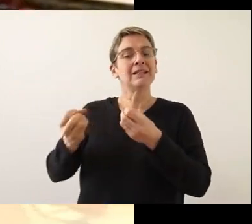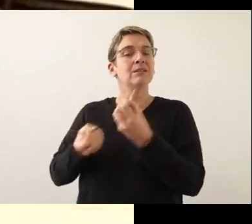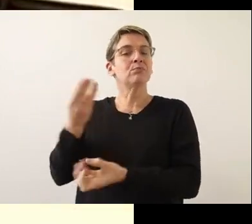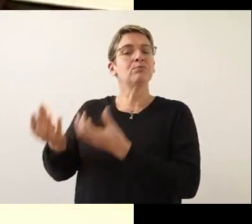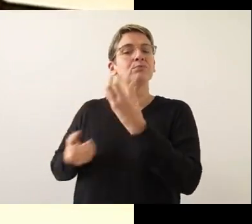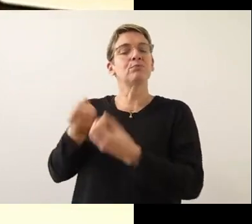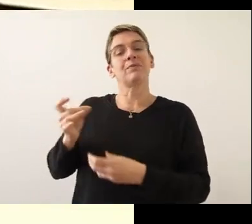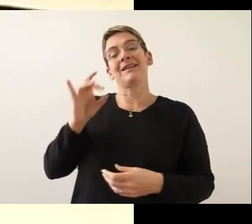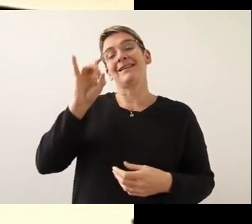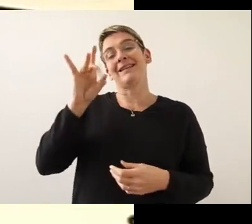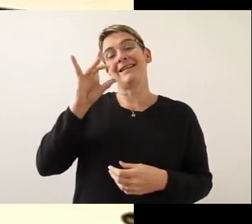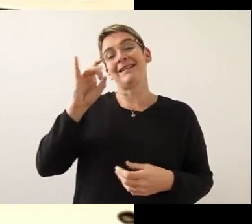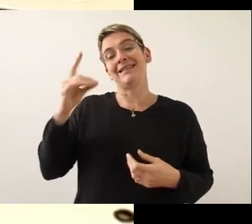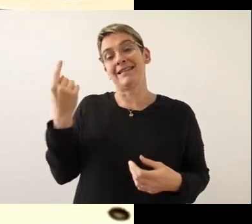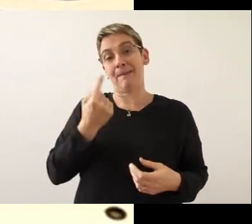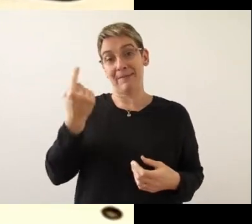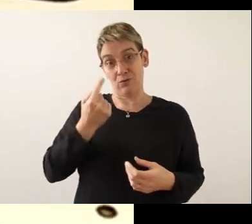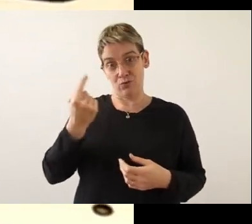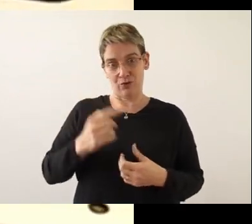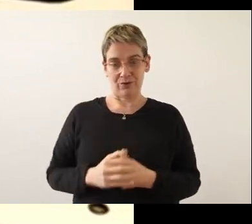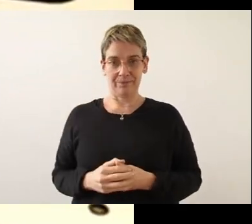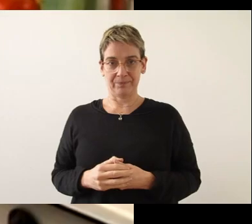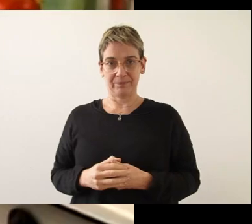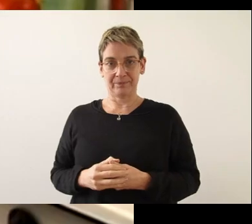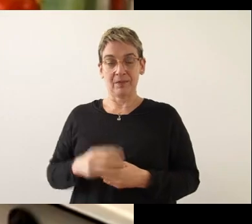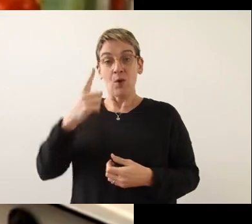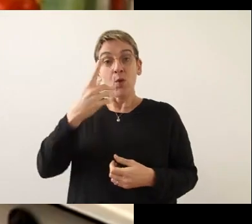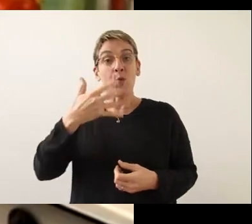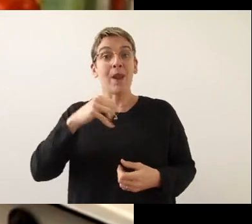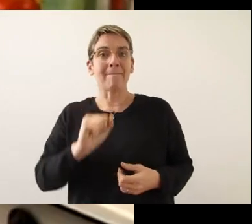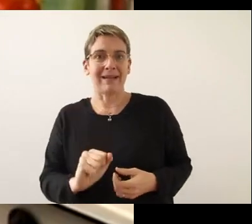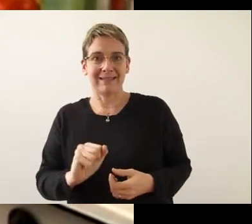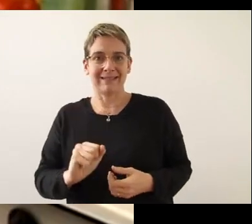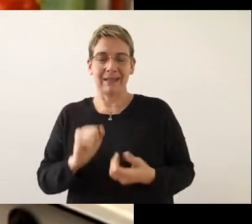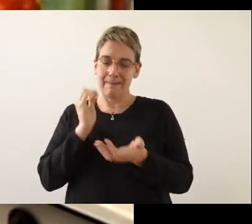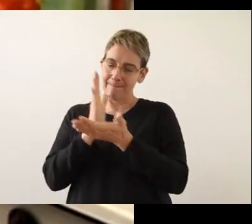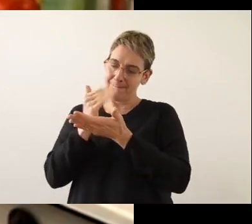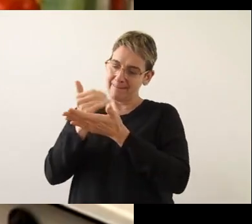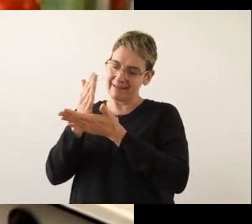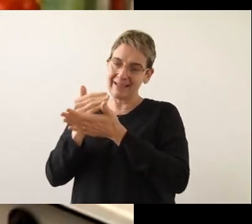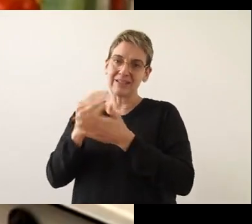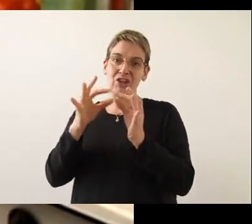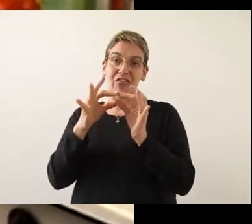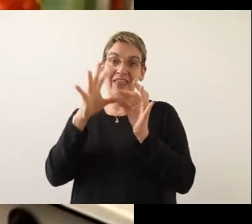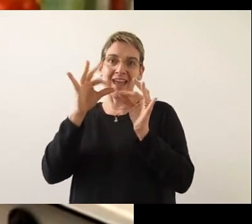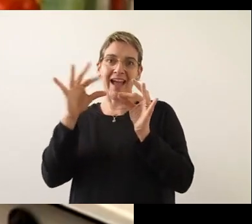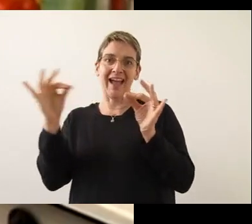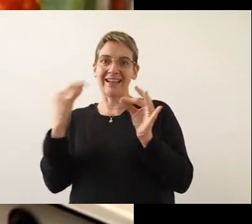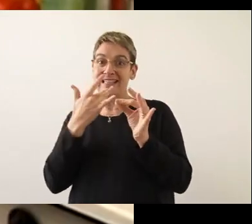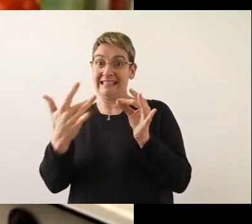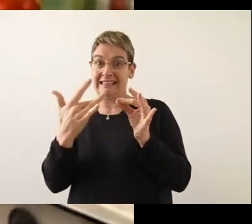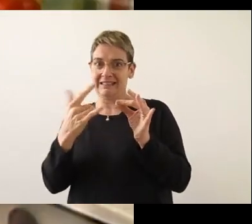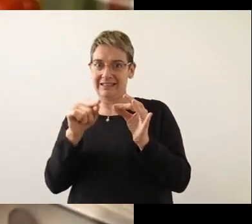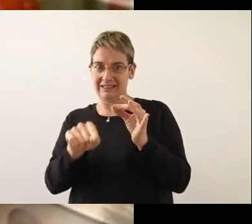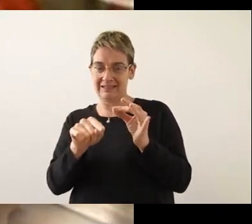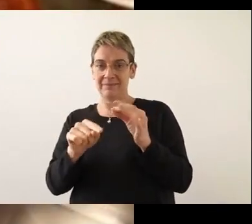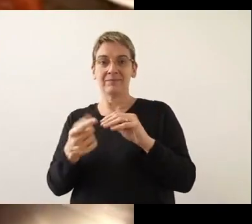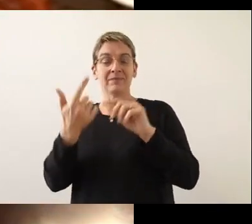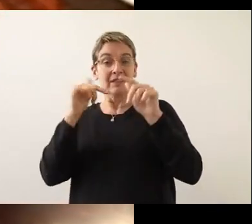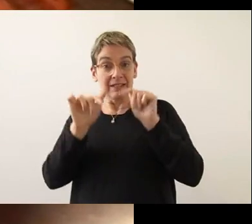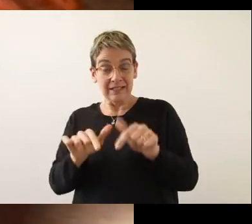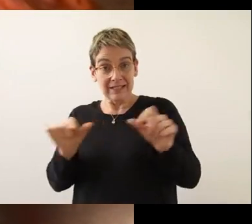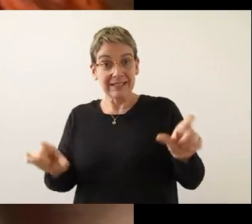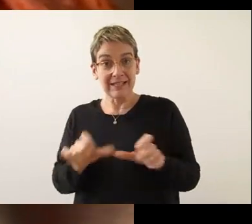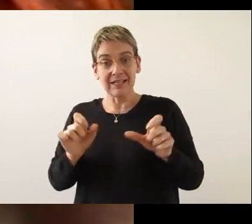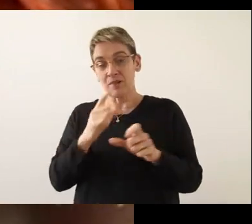esterilizamos por 15 minutos. Una más. Picadillo de ajíes. Se